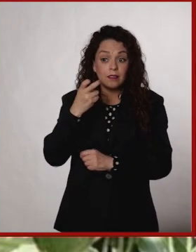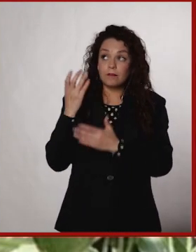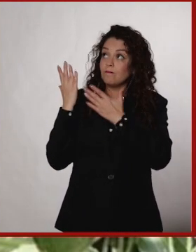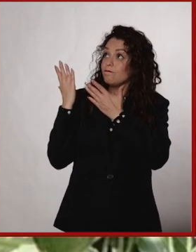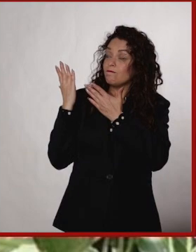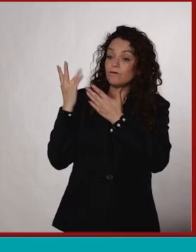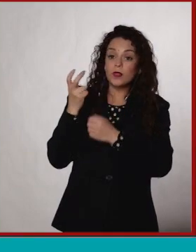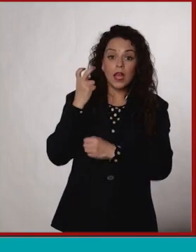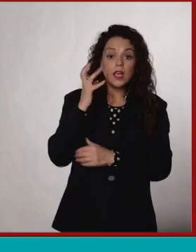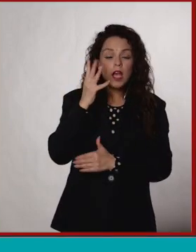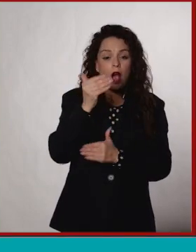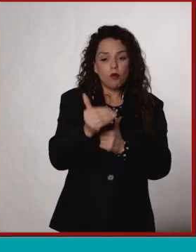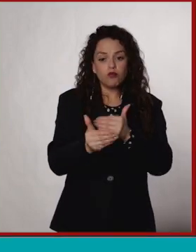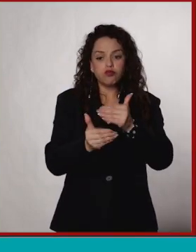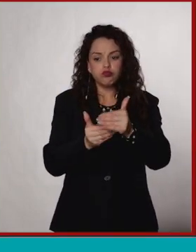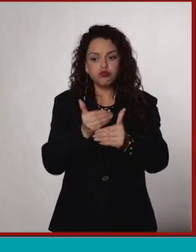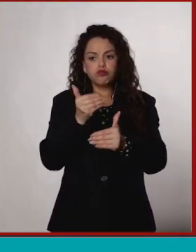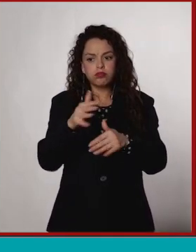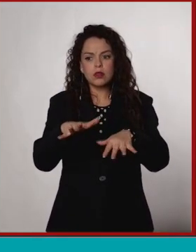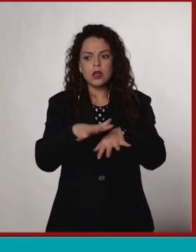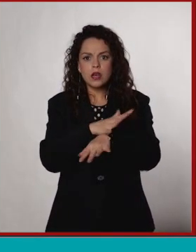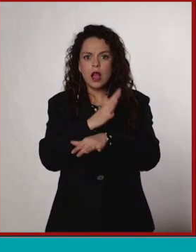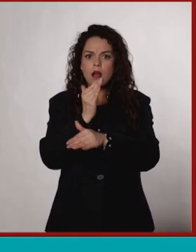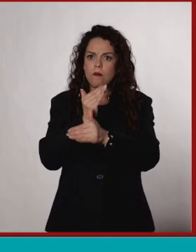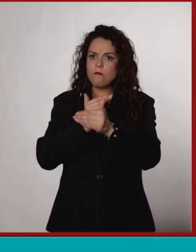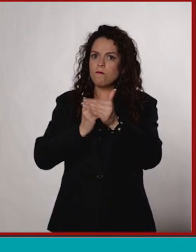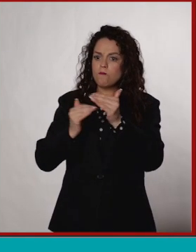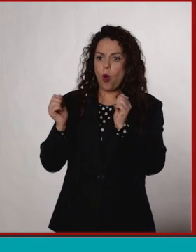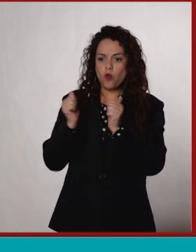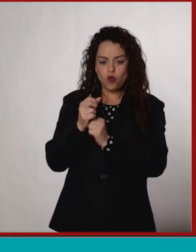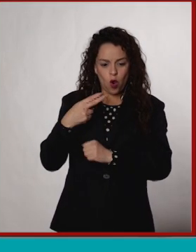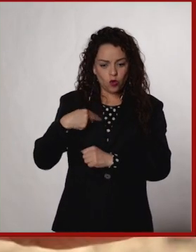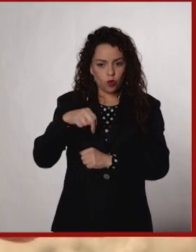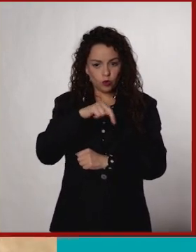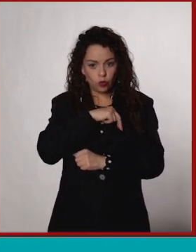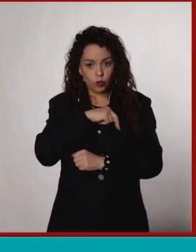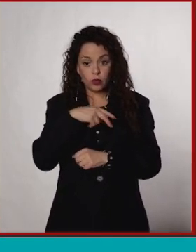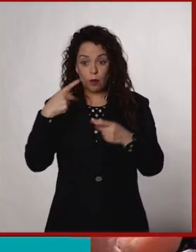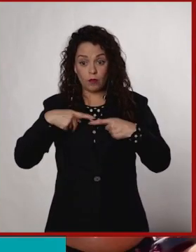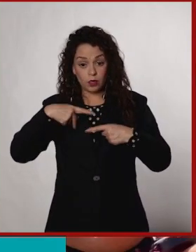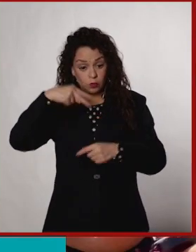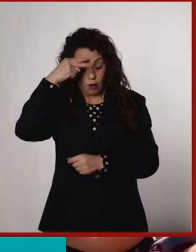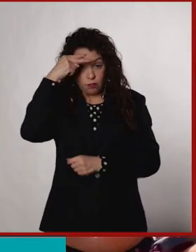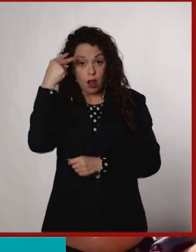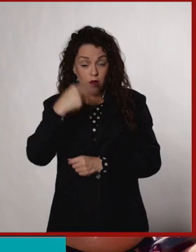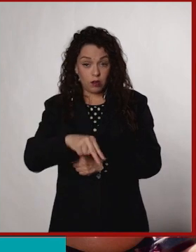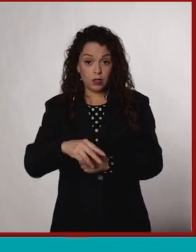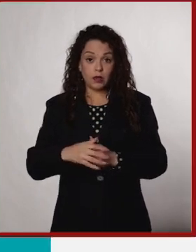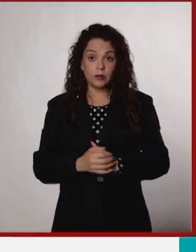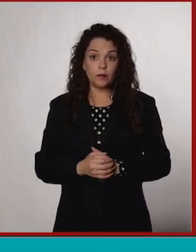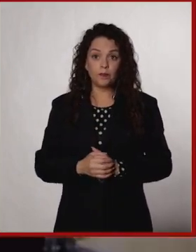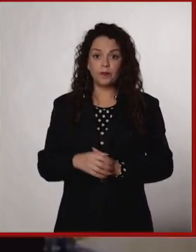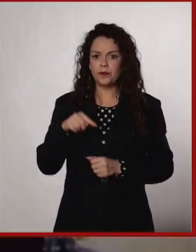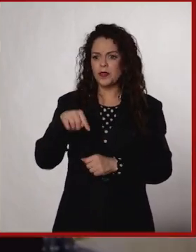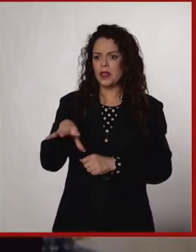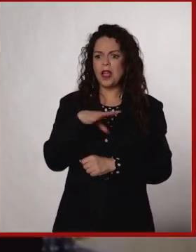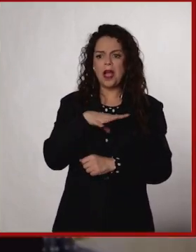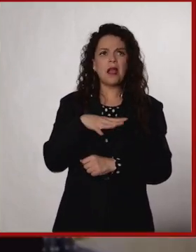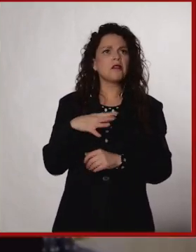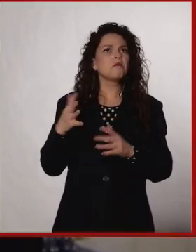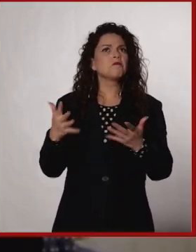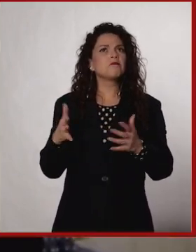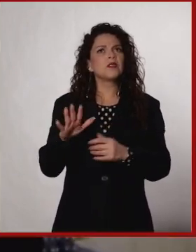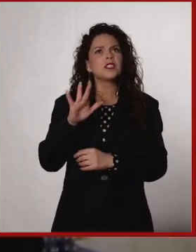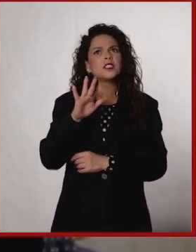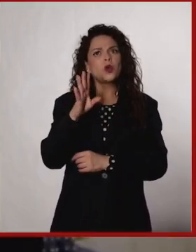es una especie que ha evolucionado con nosotros, los mexicanos. O sea, en México